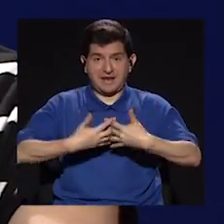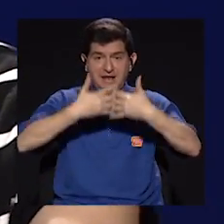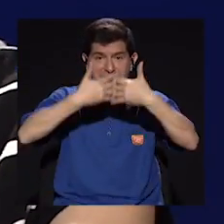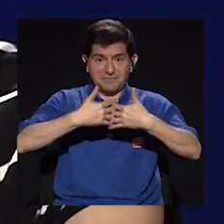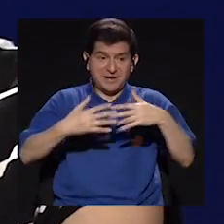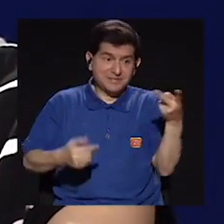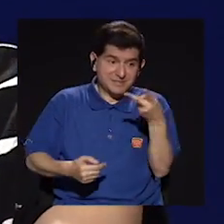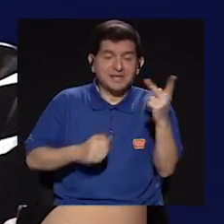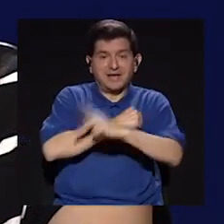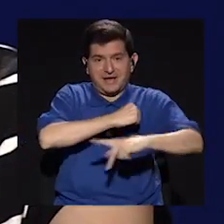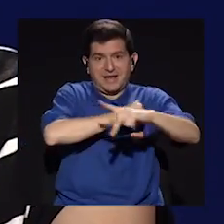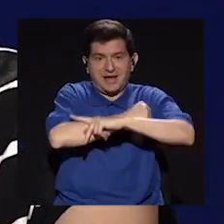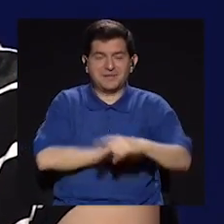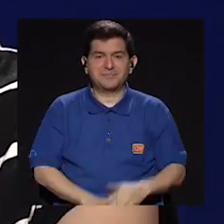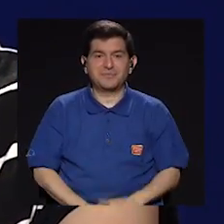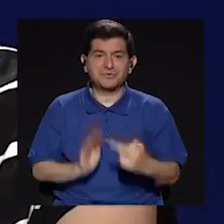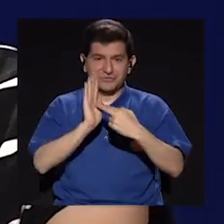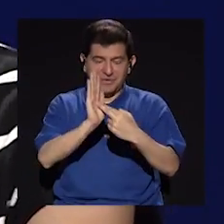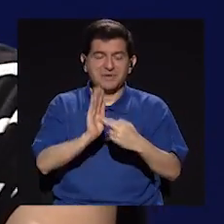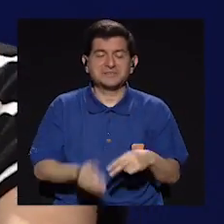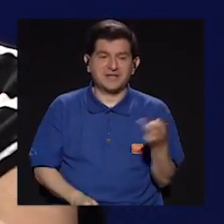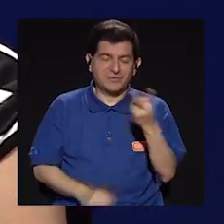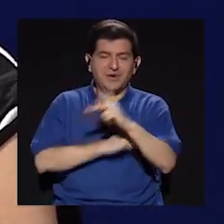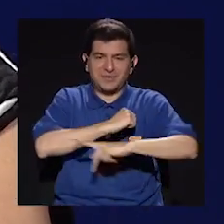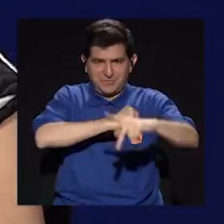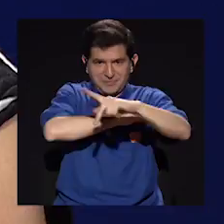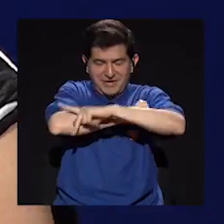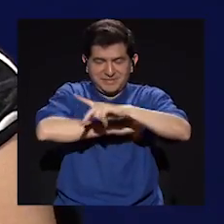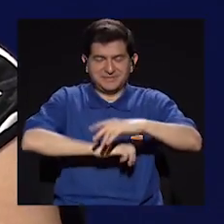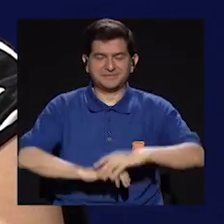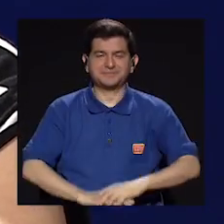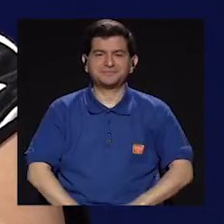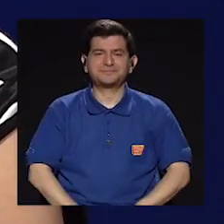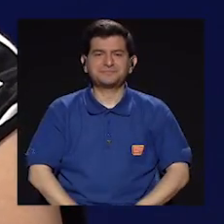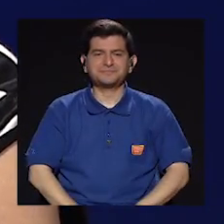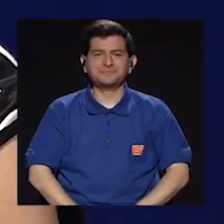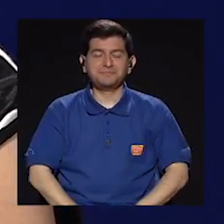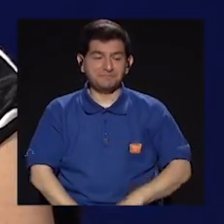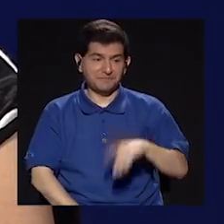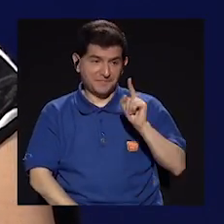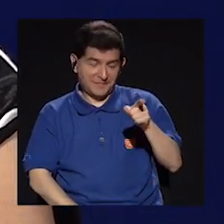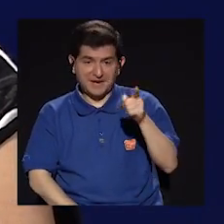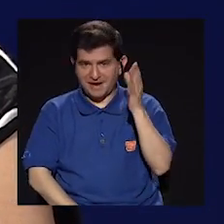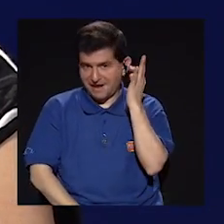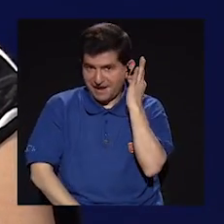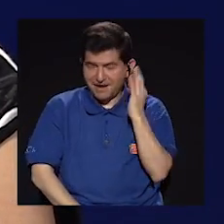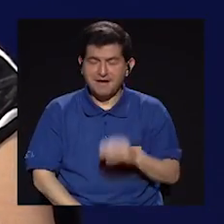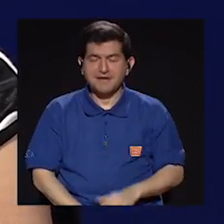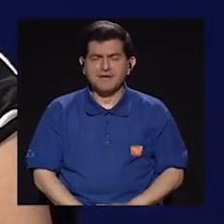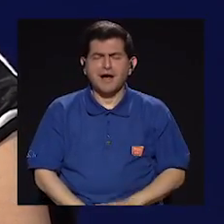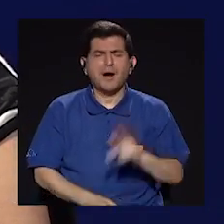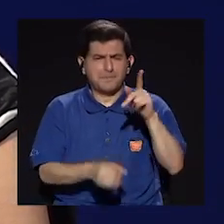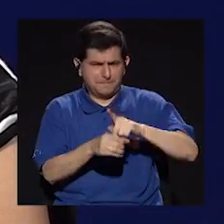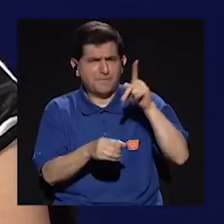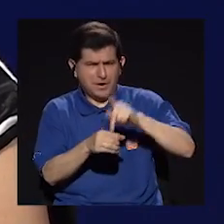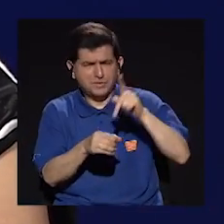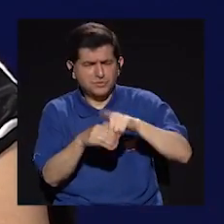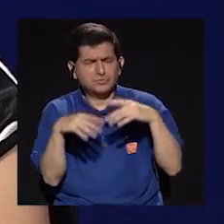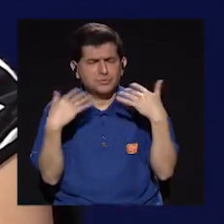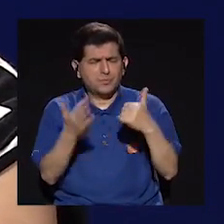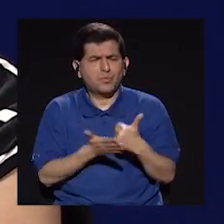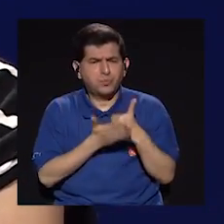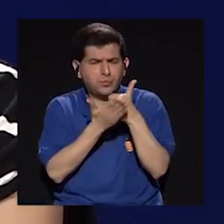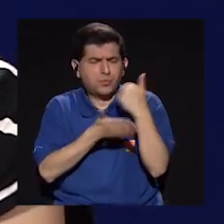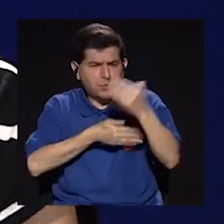Chile y una productora en entonces una persona que representa los dos países prácticamente. Y ella se involucró y me